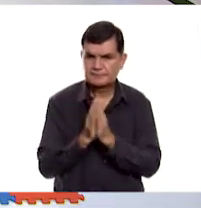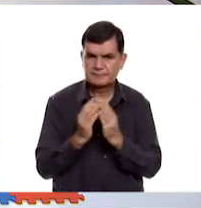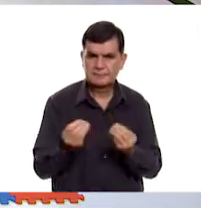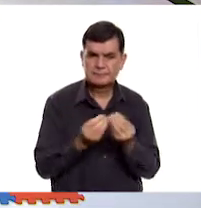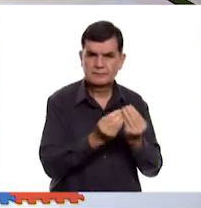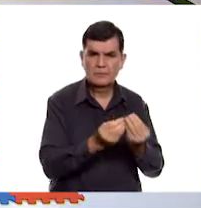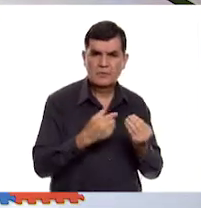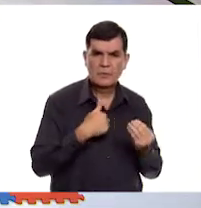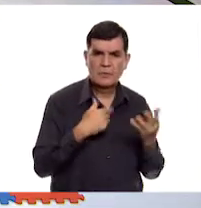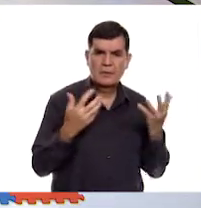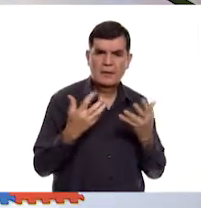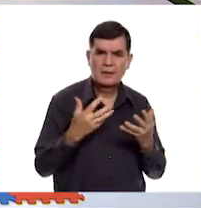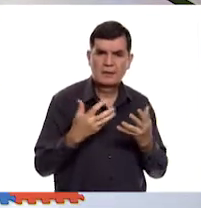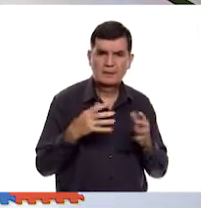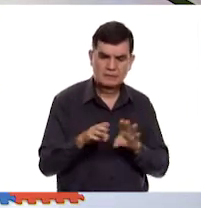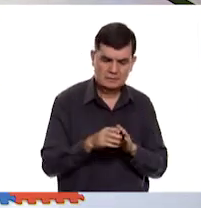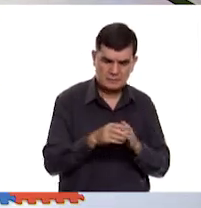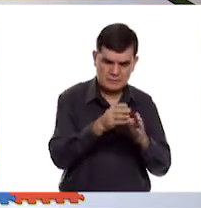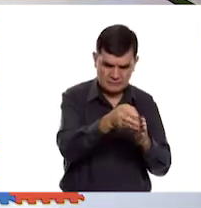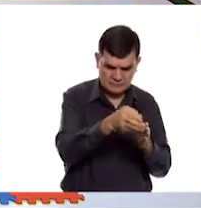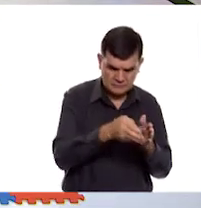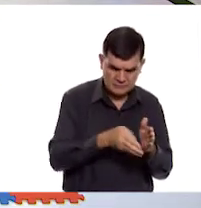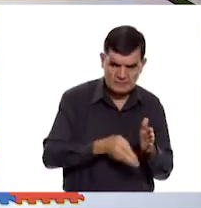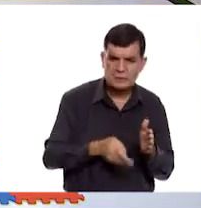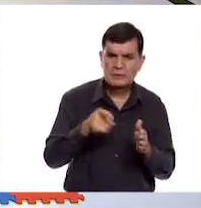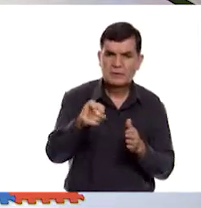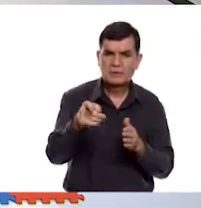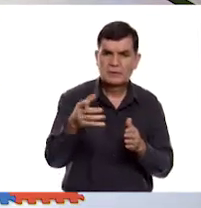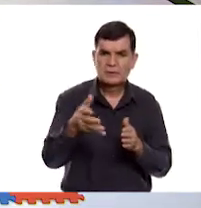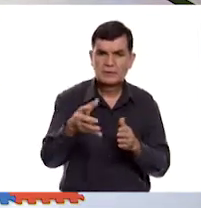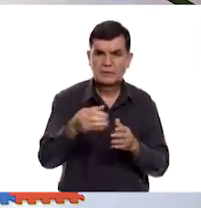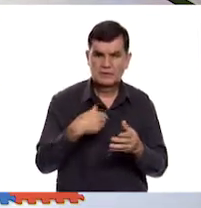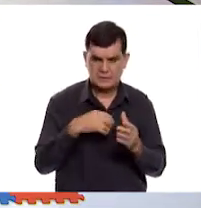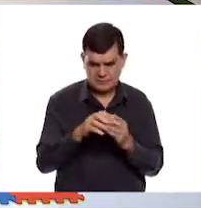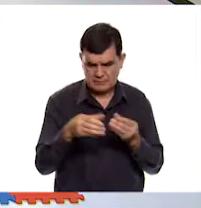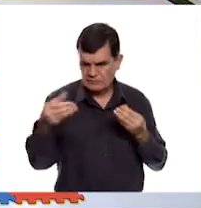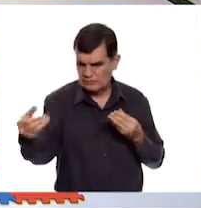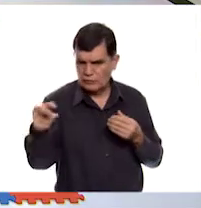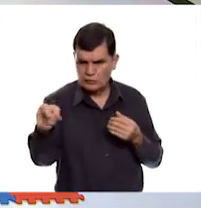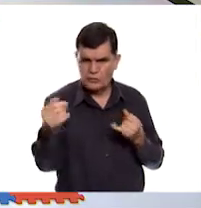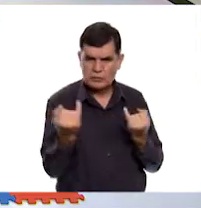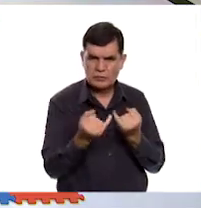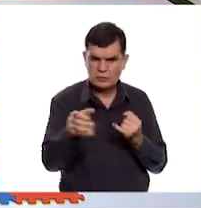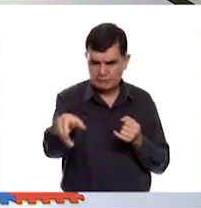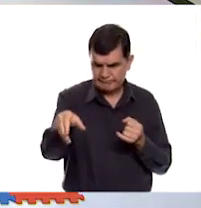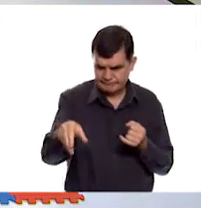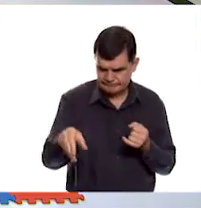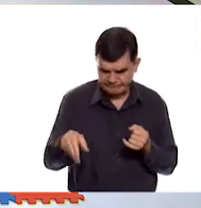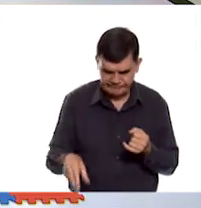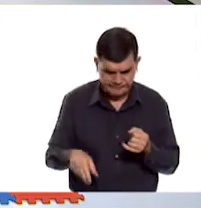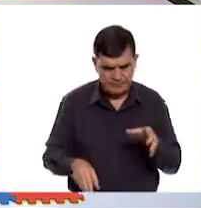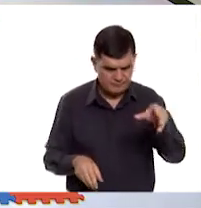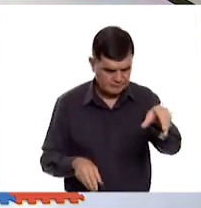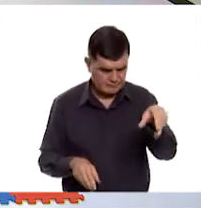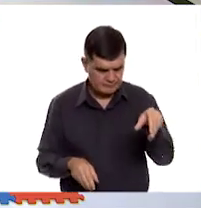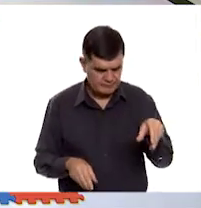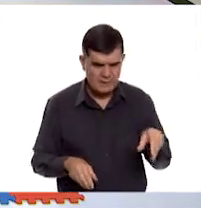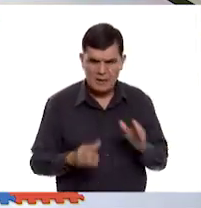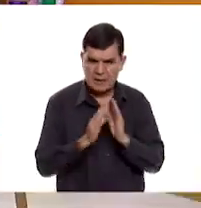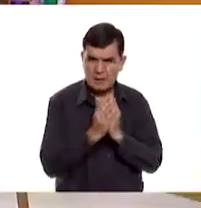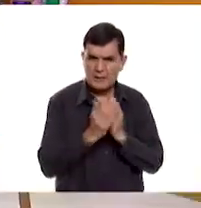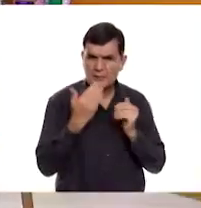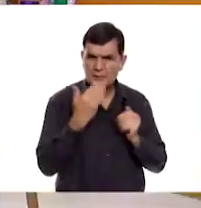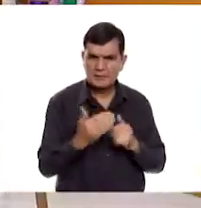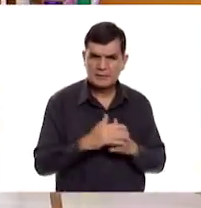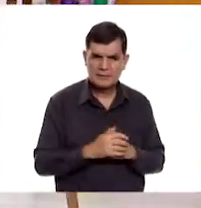voy a hacer una hilera de un lado y te doy la mitad y me ayudas a hacer una hilera del otro lado, así, de libros, ok. Ok,